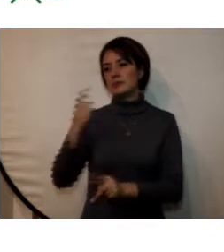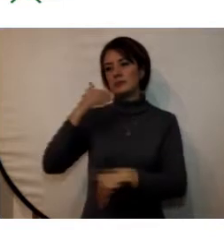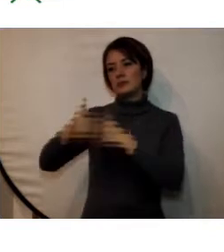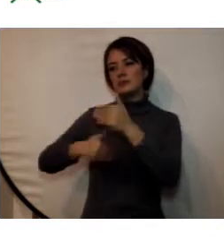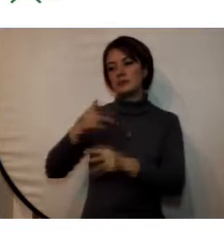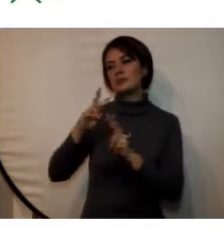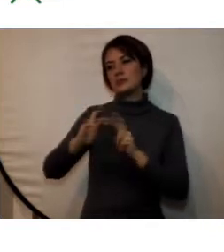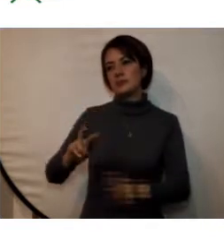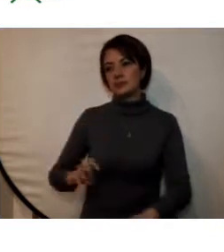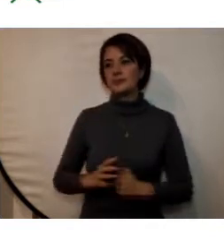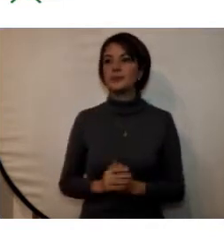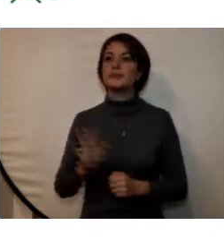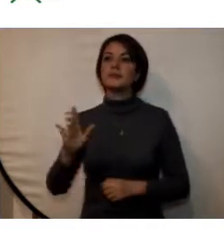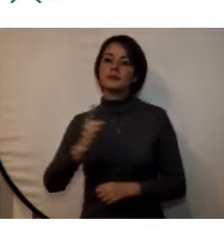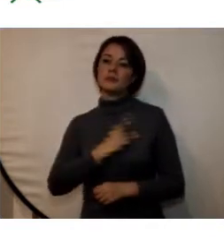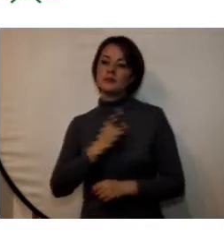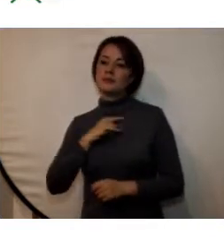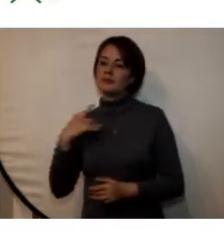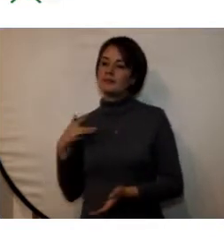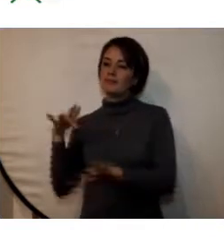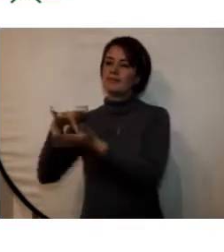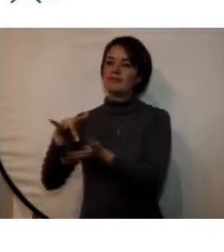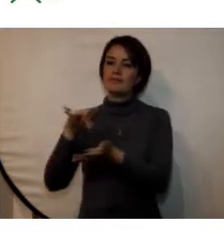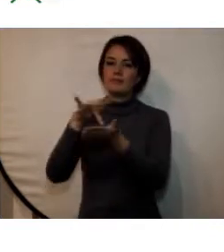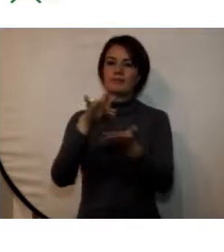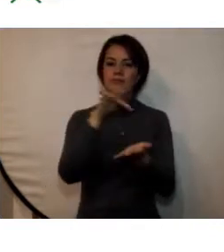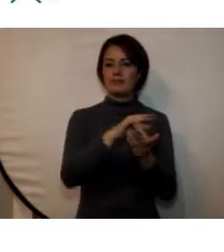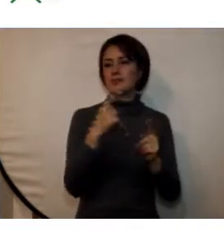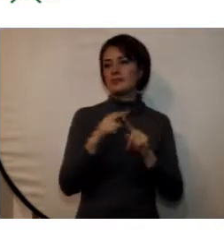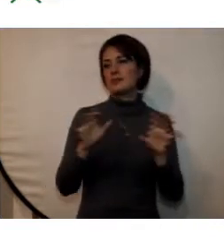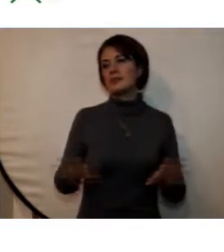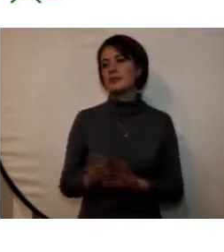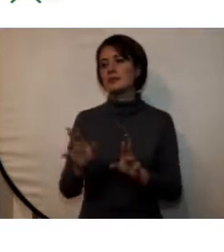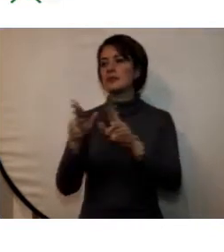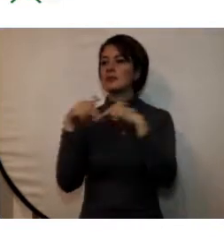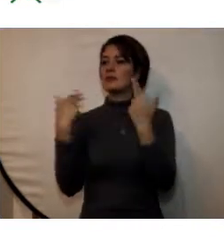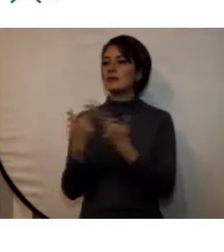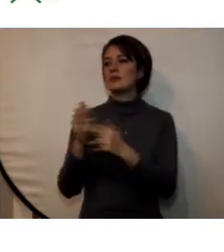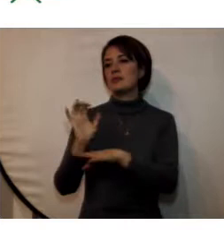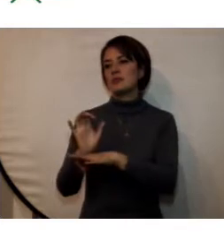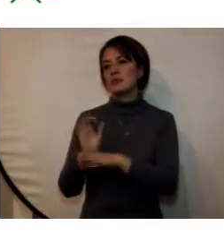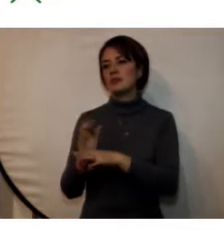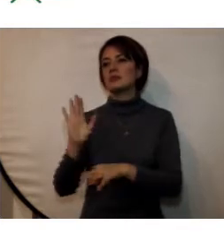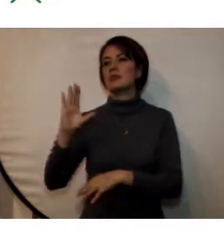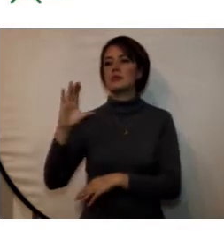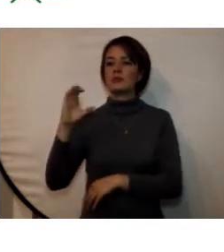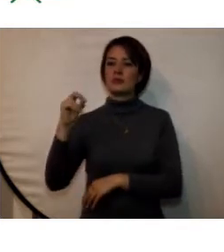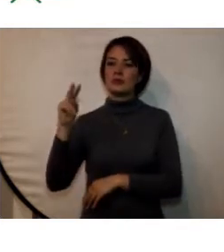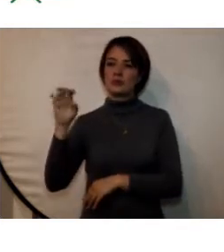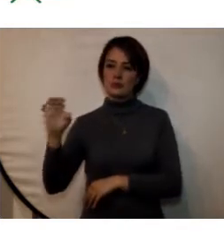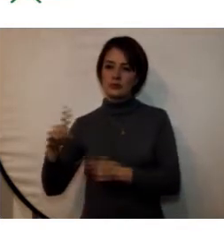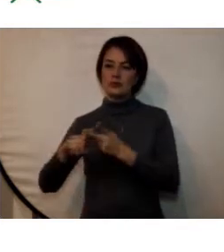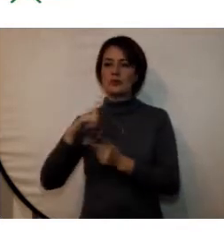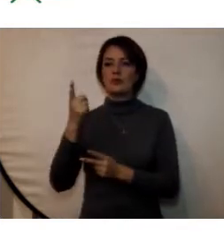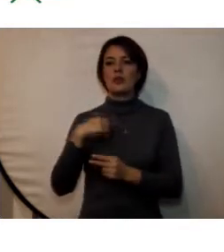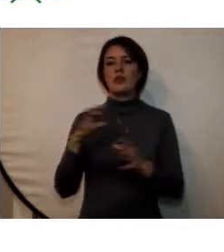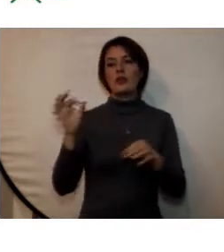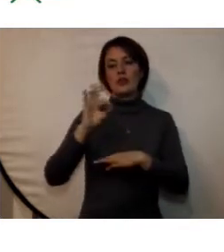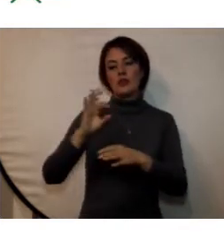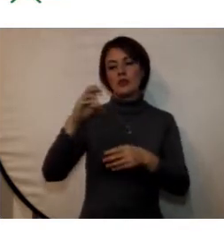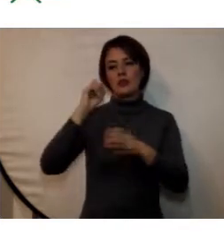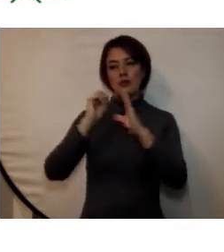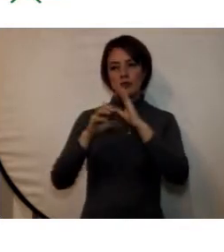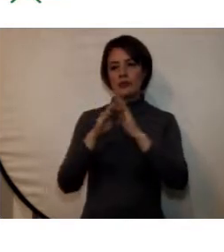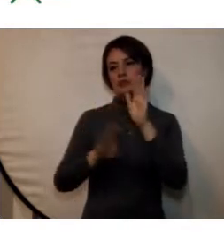investigativos la universidad hizo presencia además en diversas actividades y reuniones con entidades como Conect Bogotá Fondo Emprender el programa